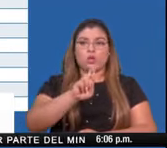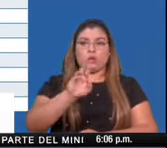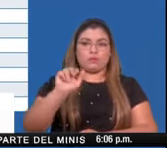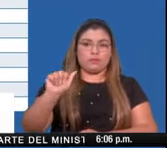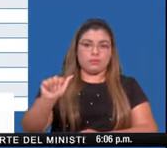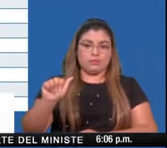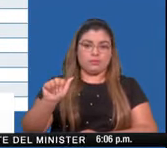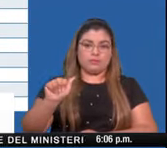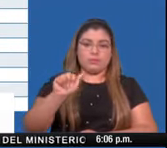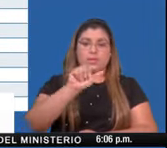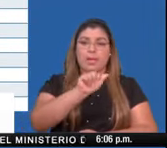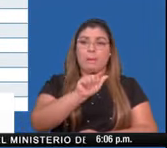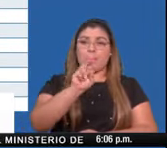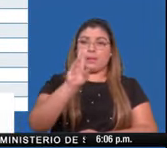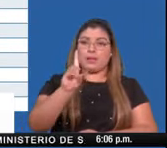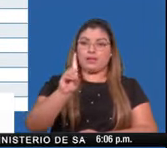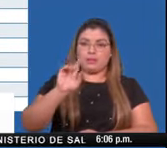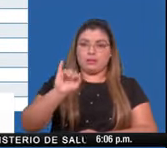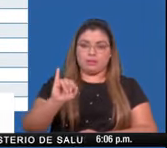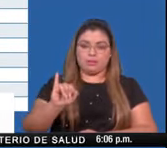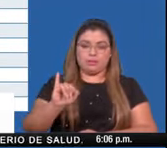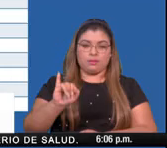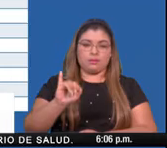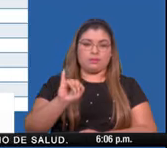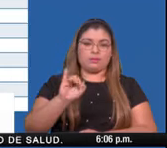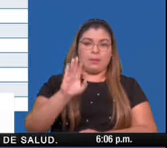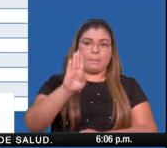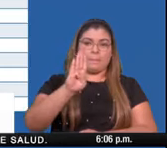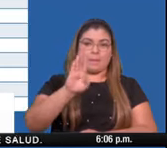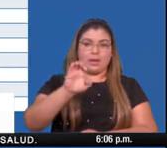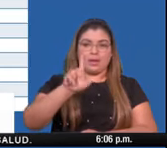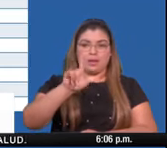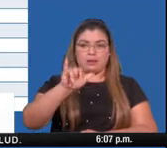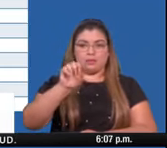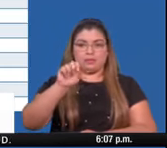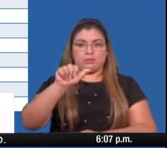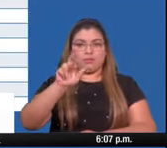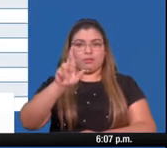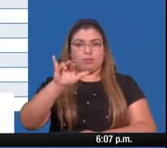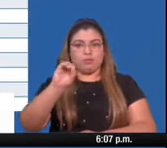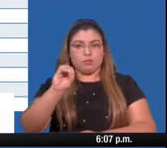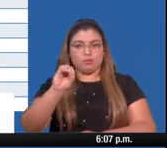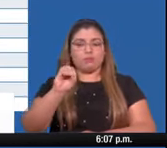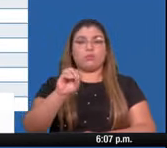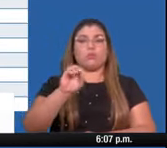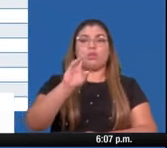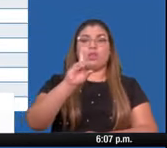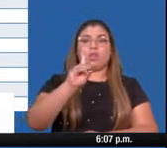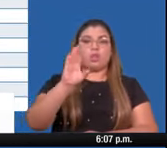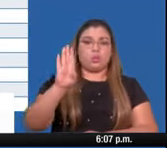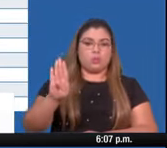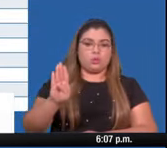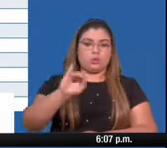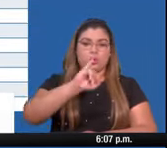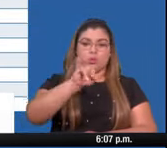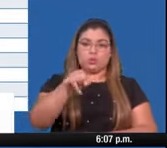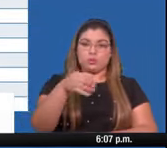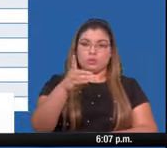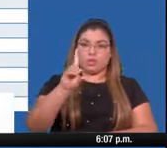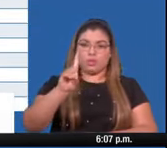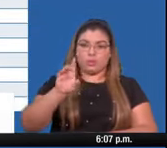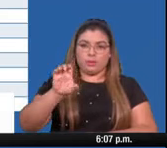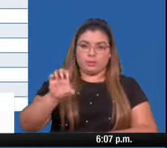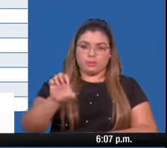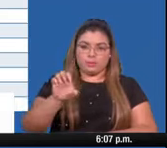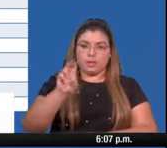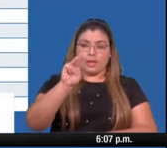Rufina Alfaro, Amelia Dennis de Icaza, Belisario Frías, Don Bosco de Panamá, José Domingo Espinar,